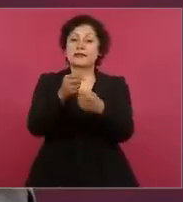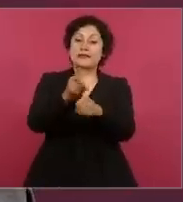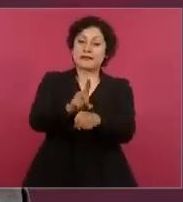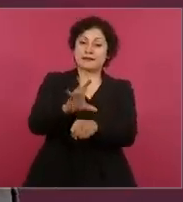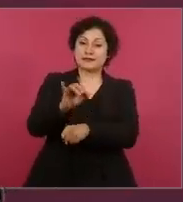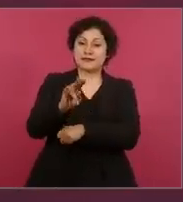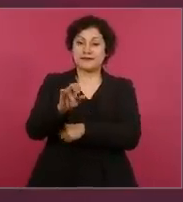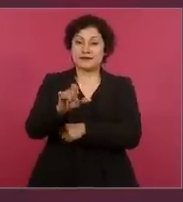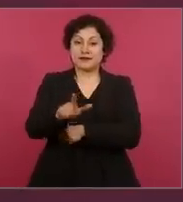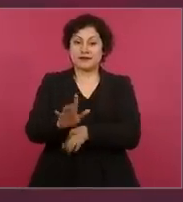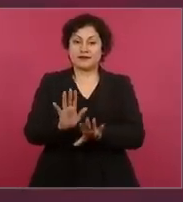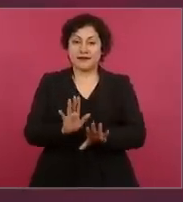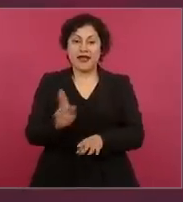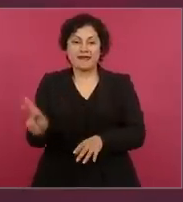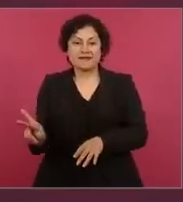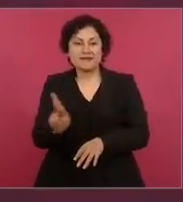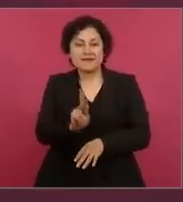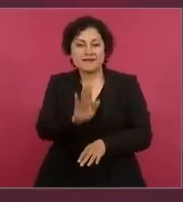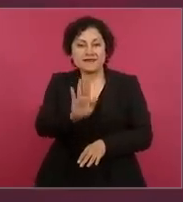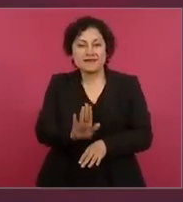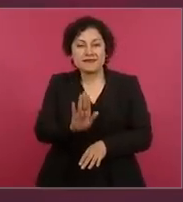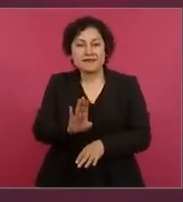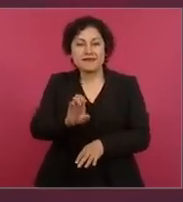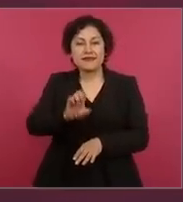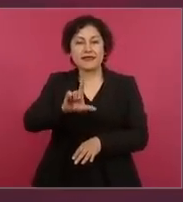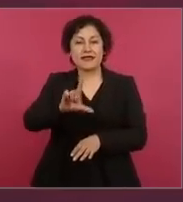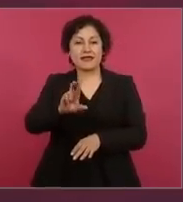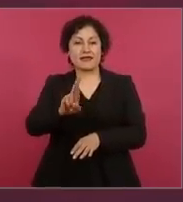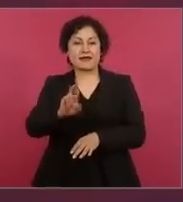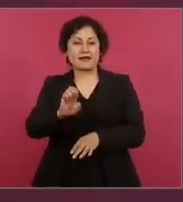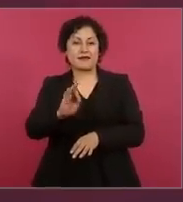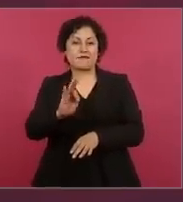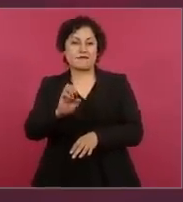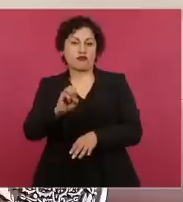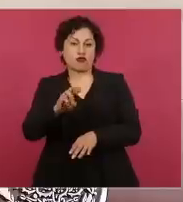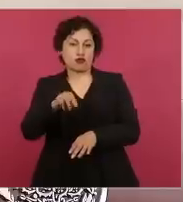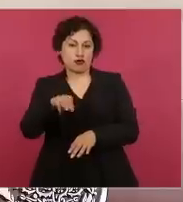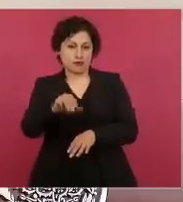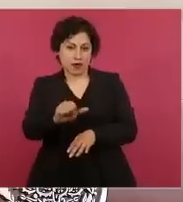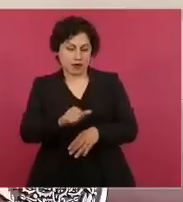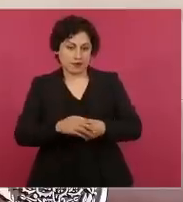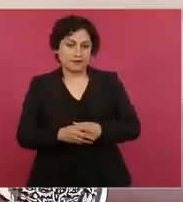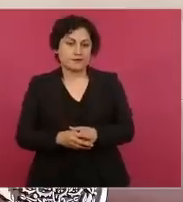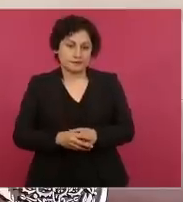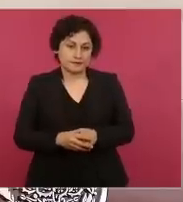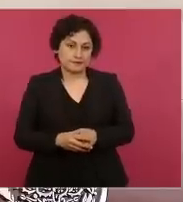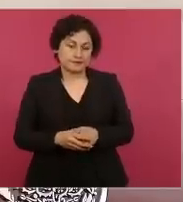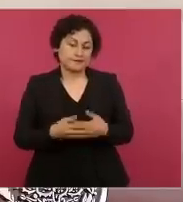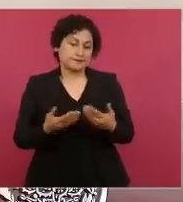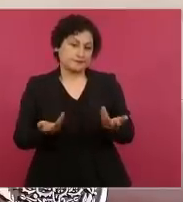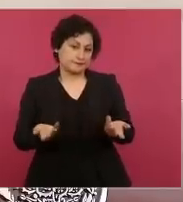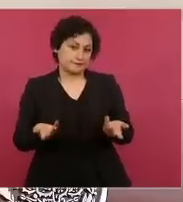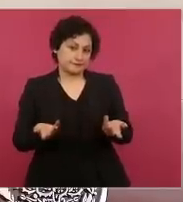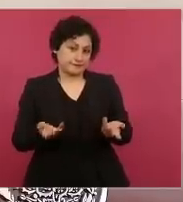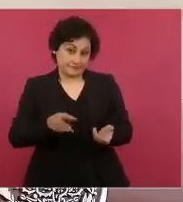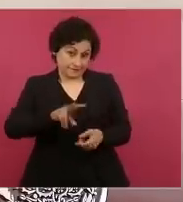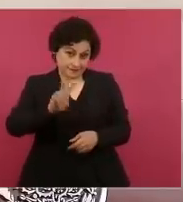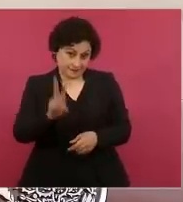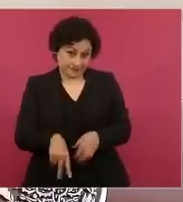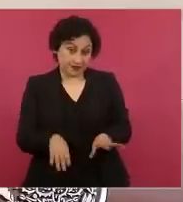porque ni modo que el reforma les acepte que es